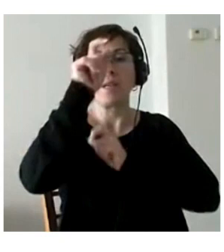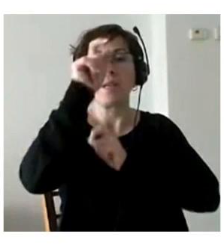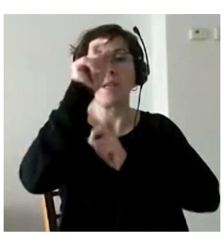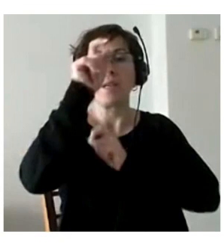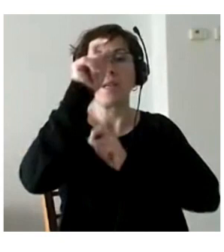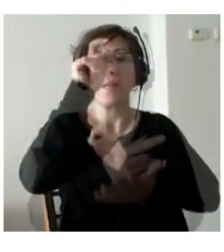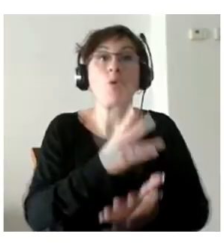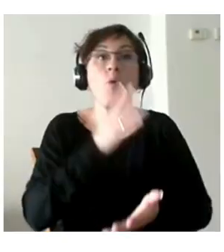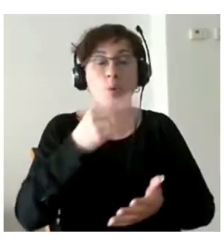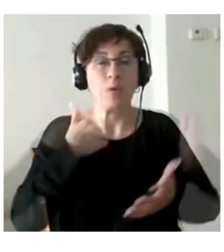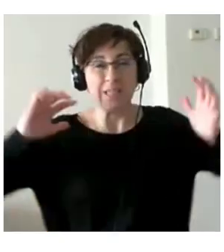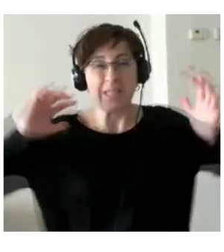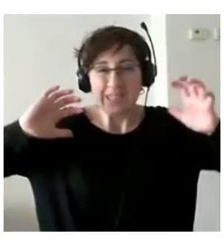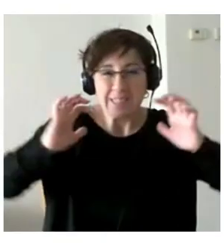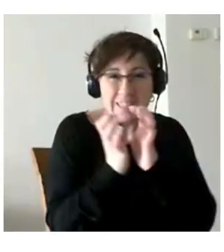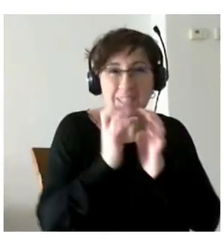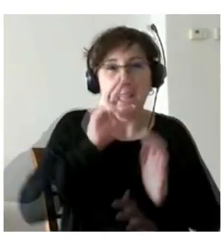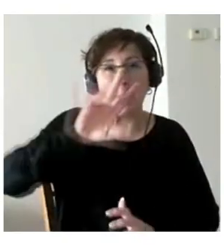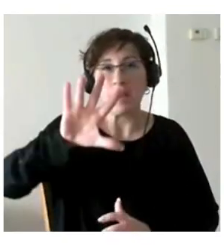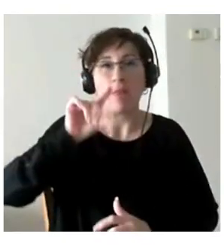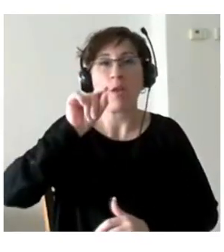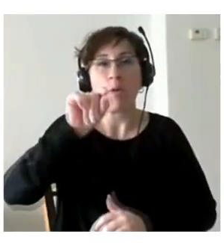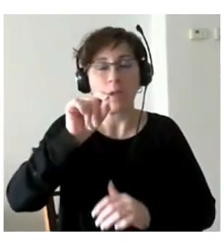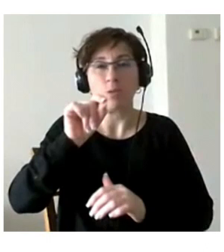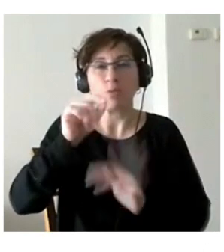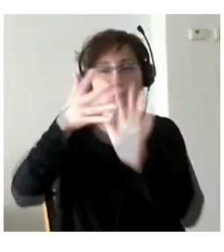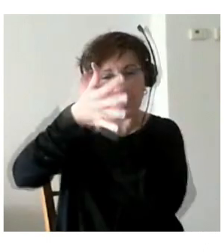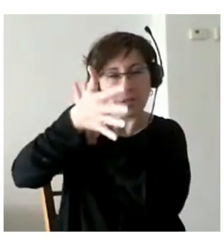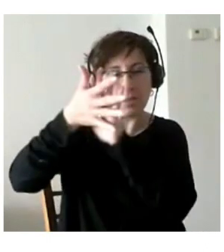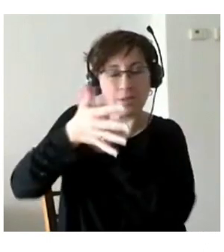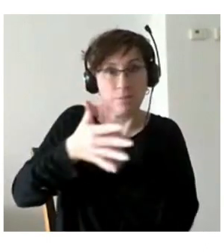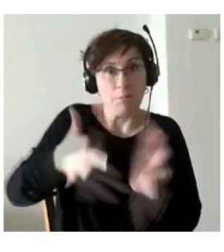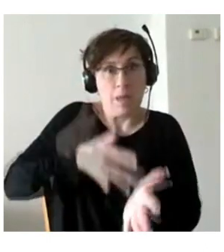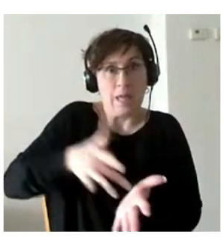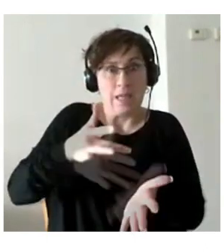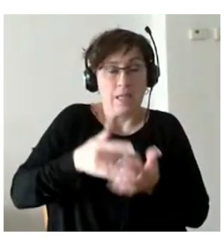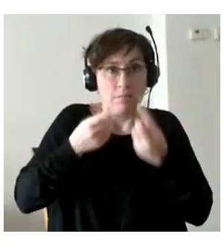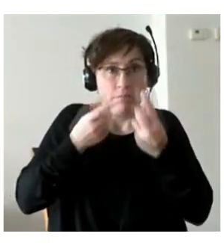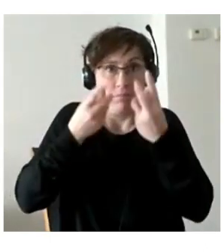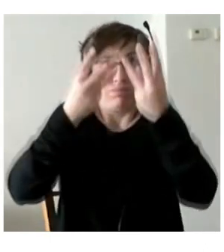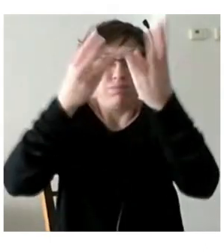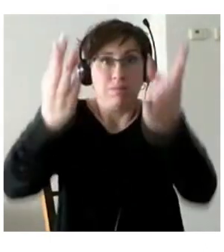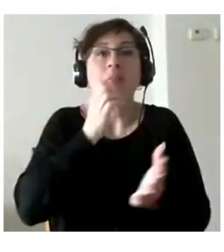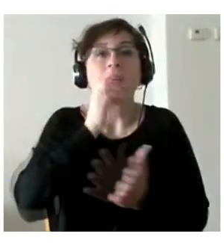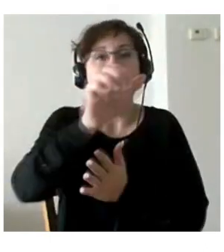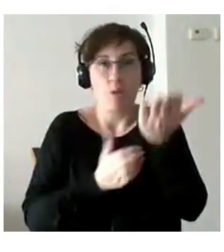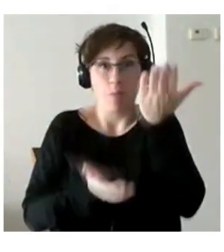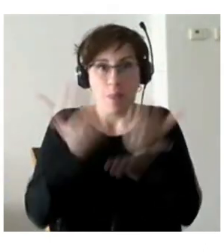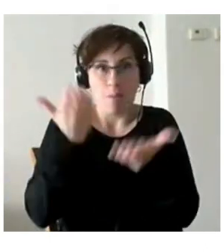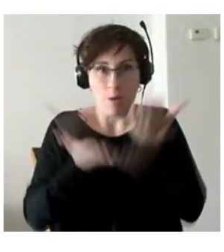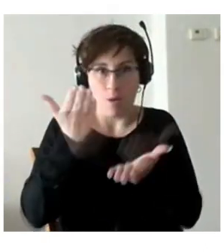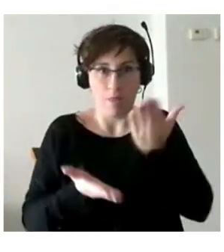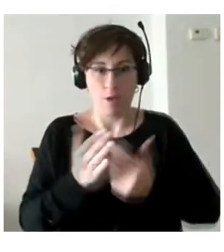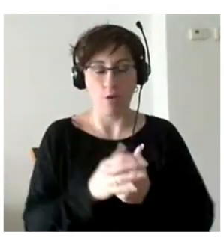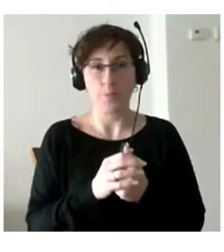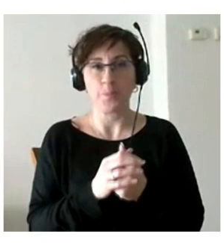minutos todo lo que os querría trasladar y que ocupa ciento y pico páginas en el informe de evaluación. Tengo aquí algo